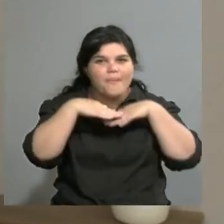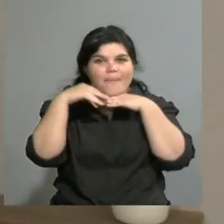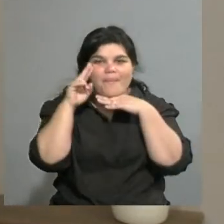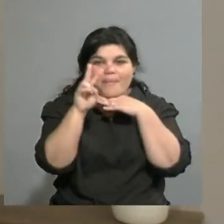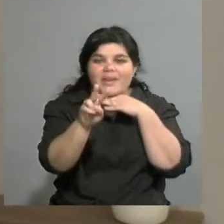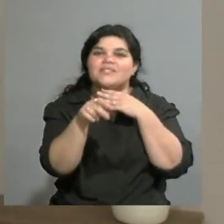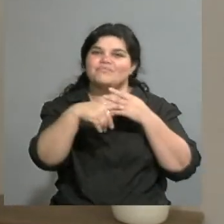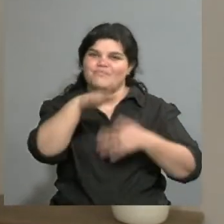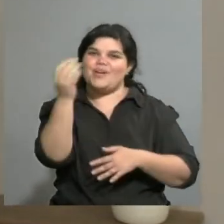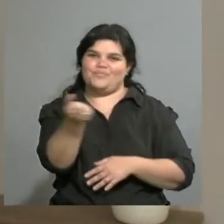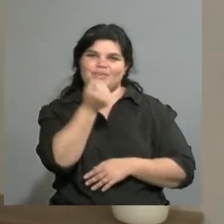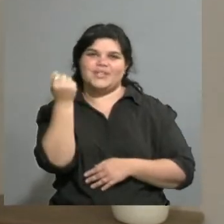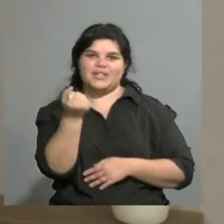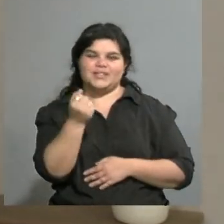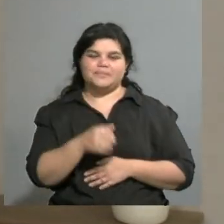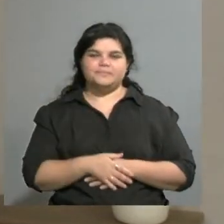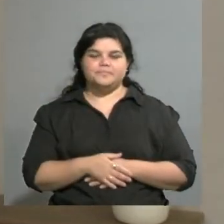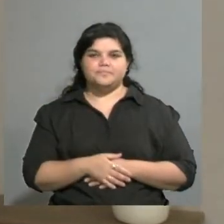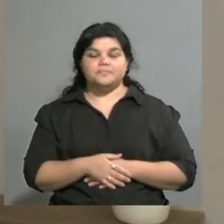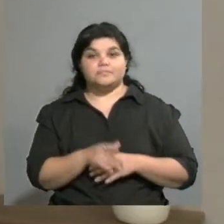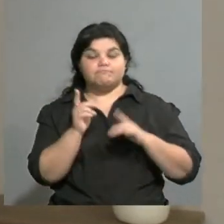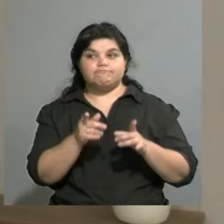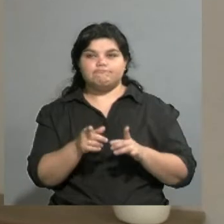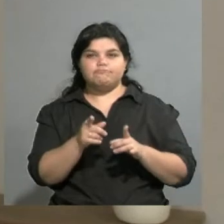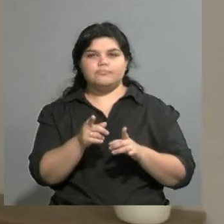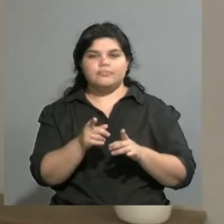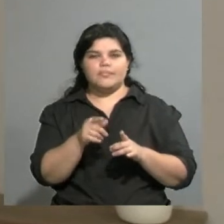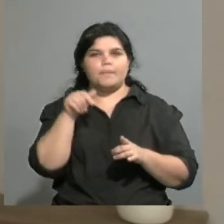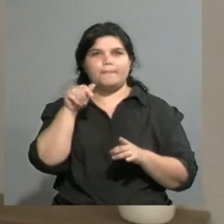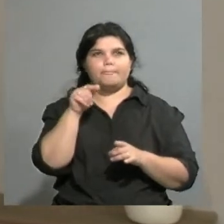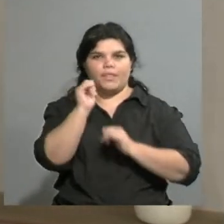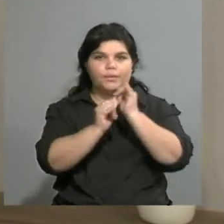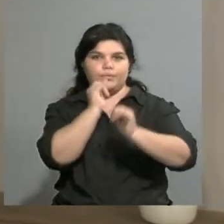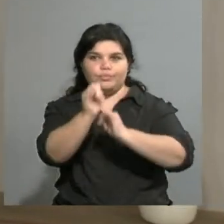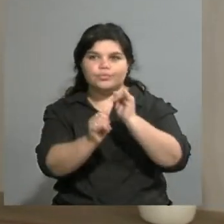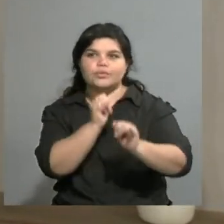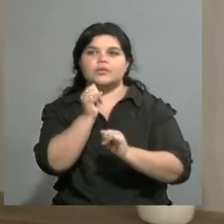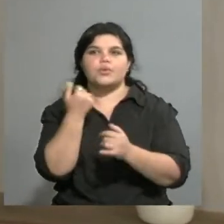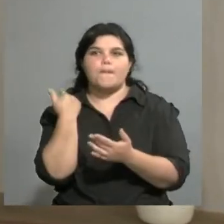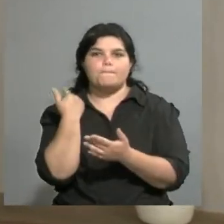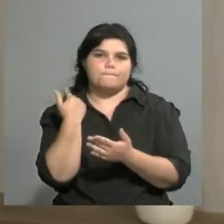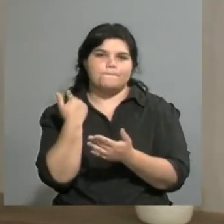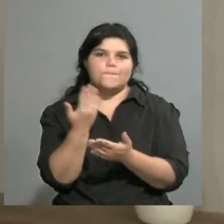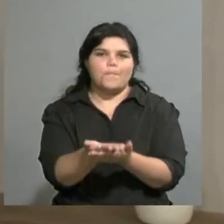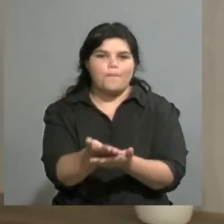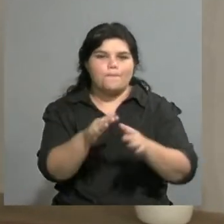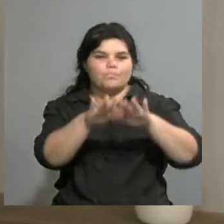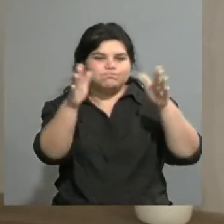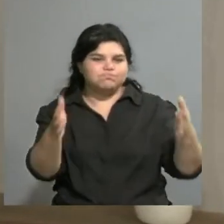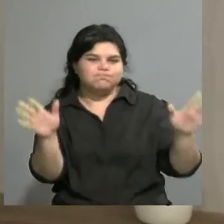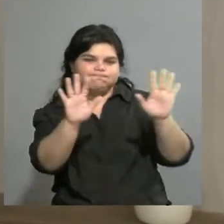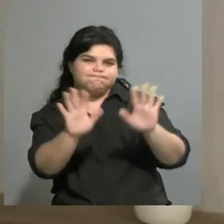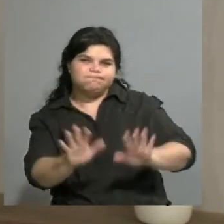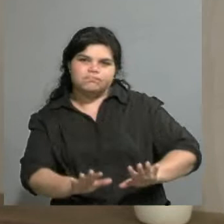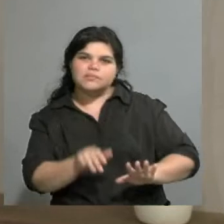lograr eso, ¿no? Y además hay que decir que hay una apuesta muy interesante que se ha logrado a partir de este